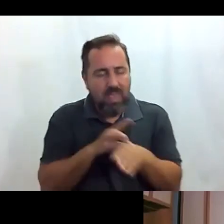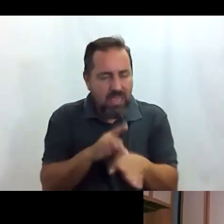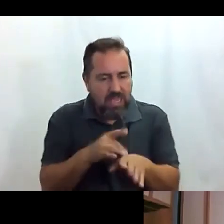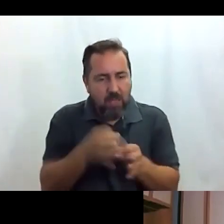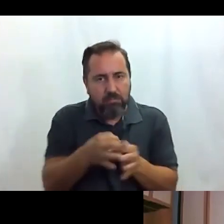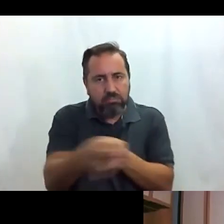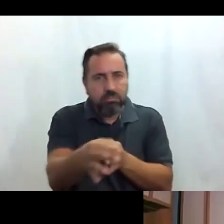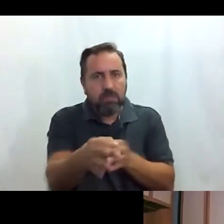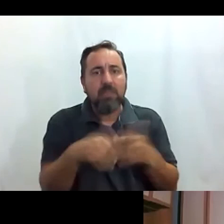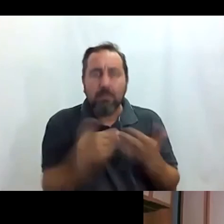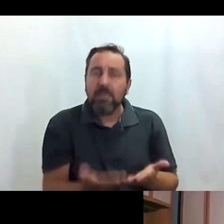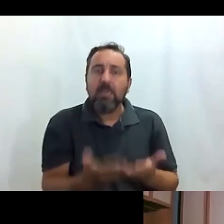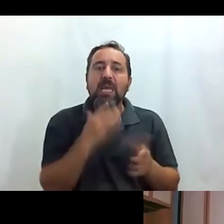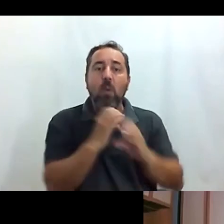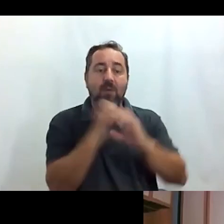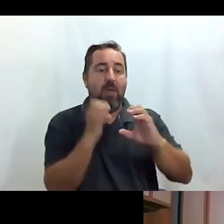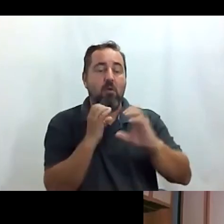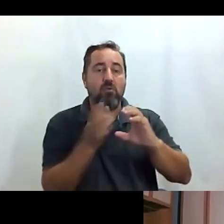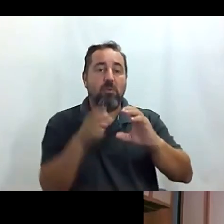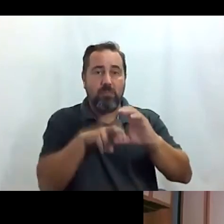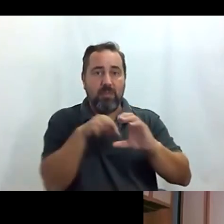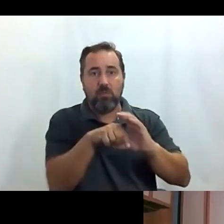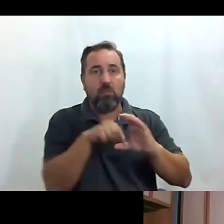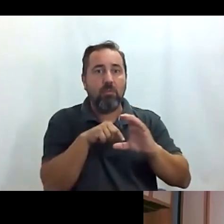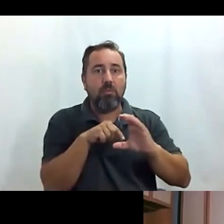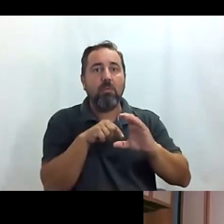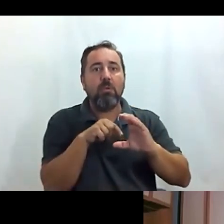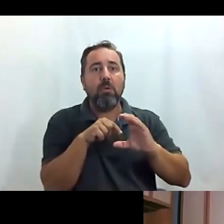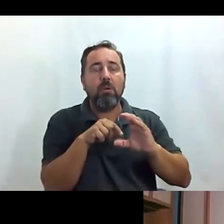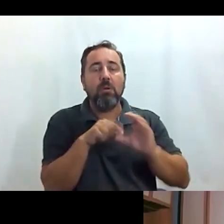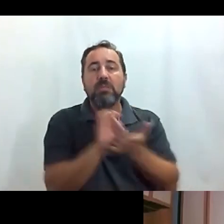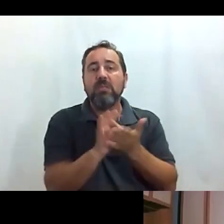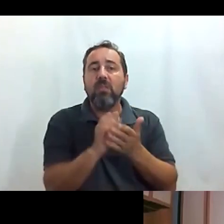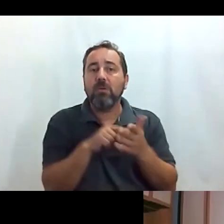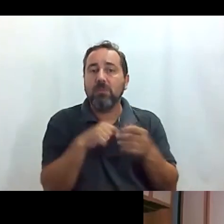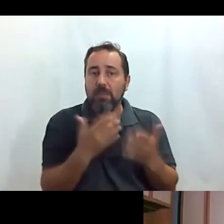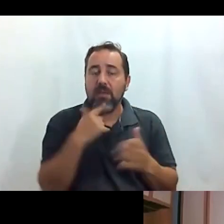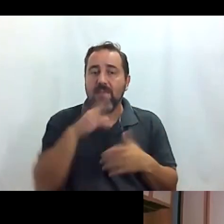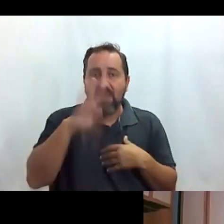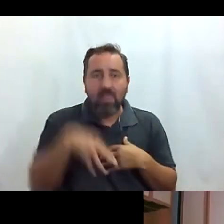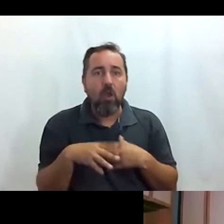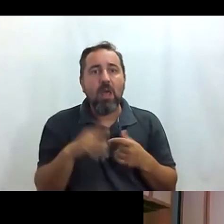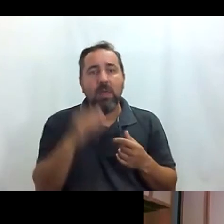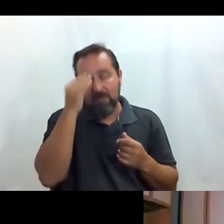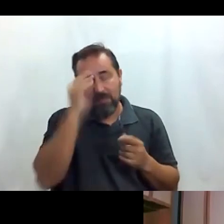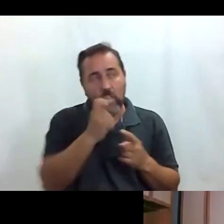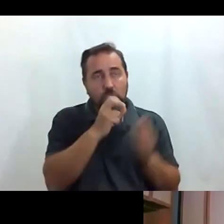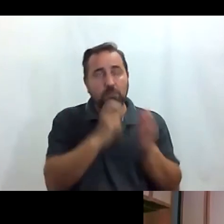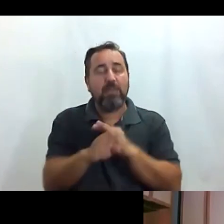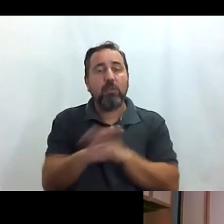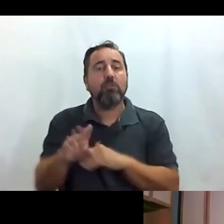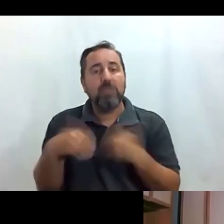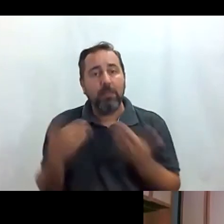luego por supuesto dentro de los vagones el servicio bueno que tienen también aquí en Barcelona y supongo en otros metros el